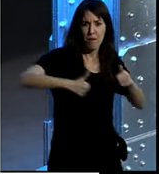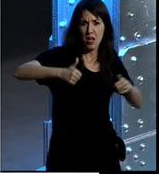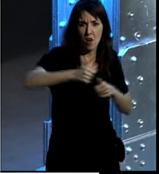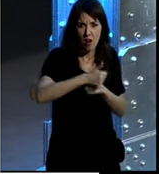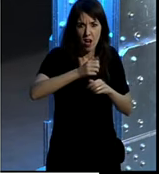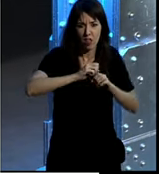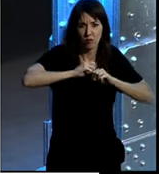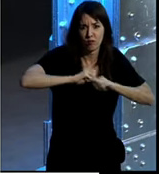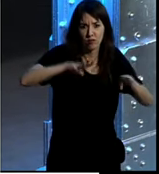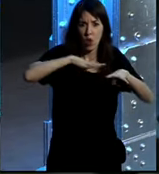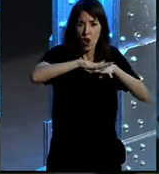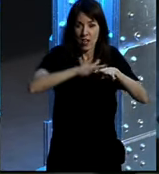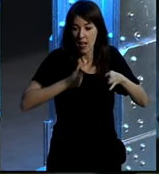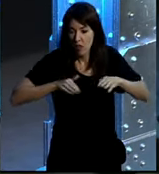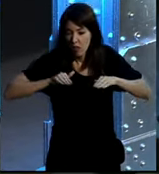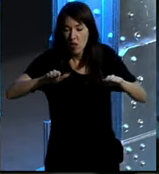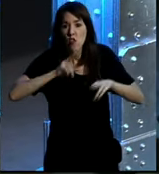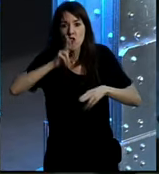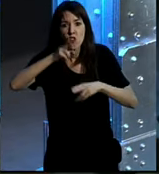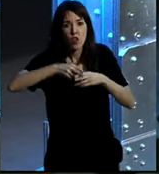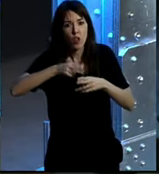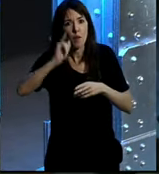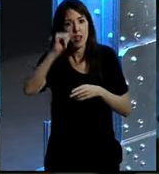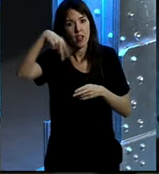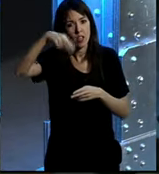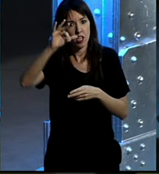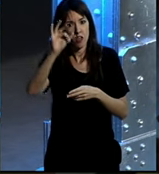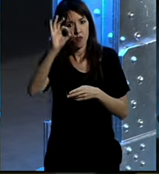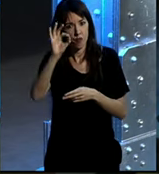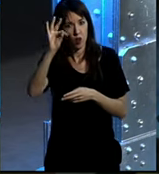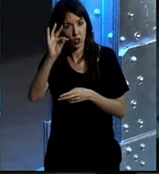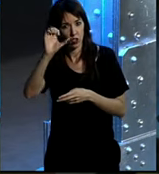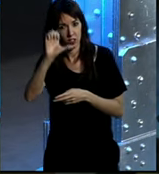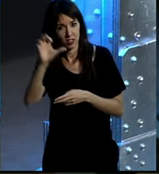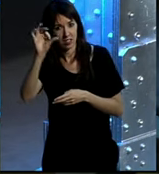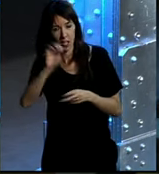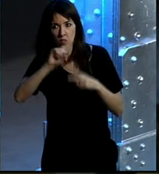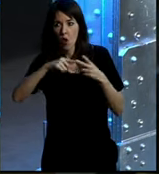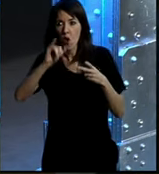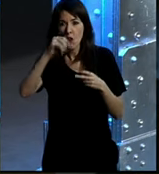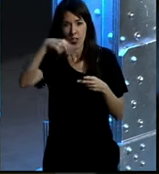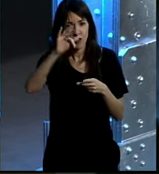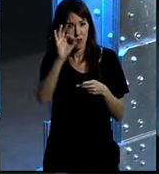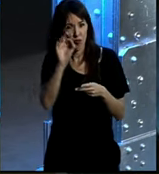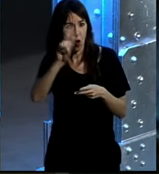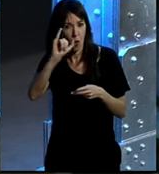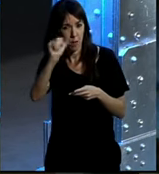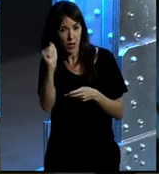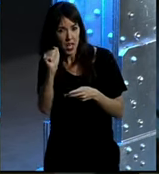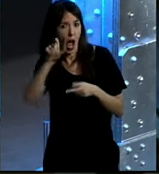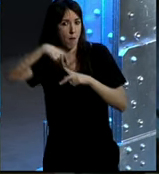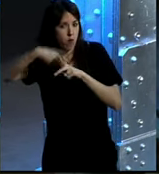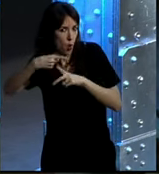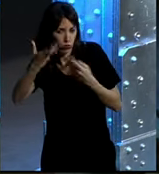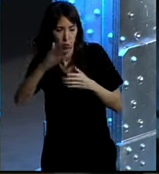una red paralela que se llamaba Infotex, si no recuerdo mal, después le sucedió Infovía, Infovía Plus, bueno, estábamos